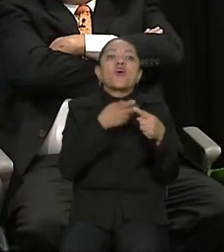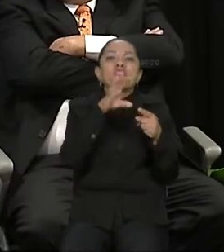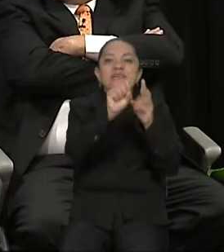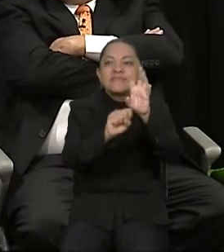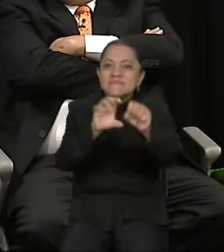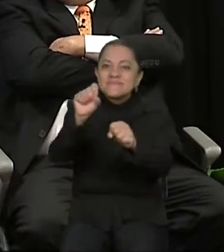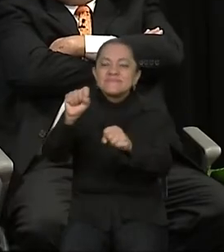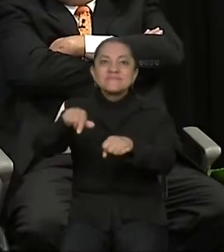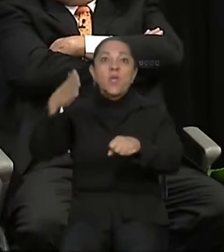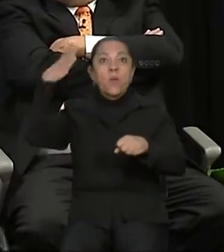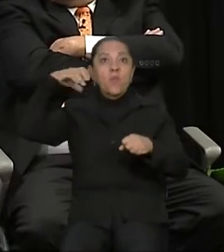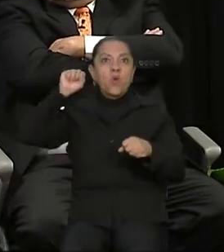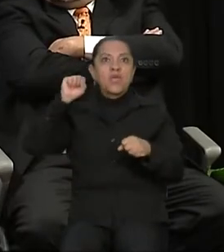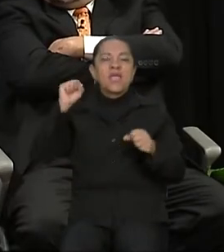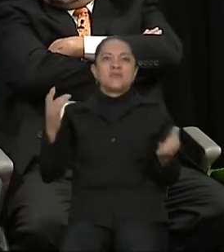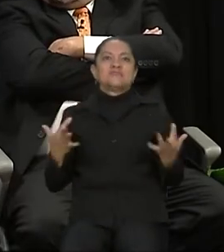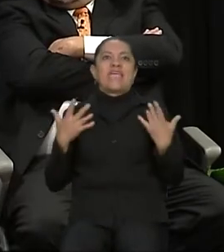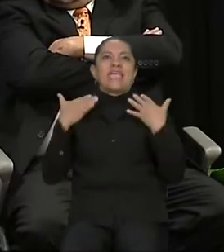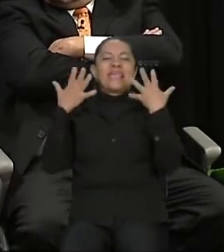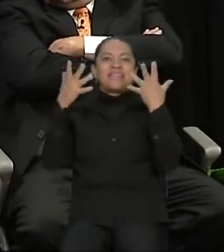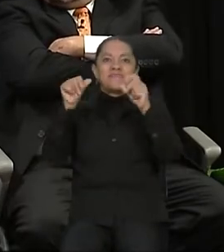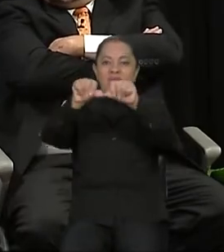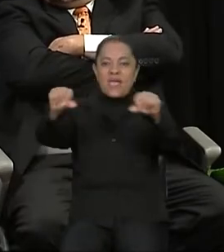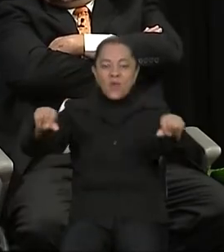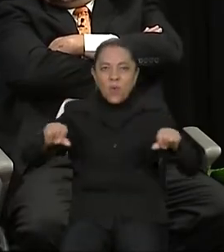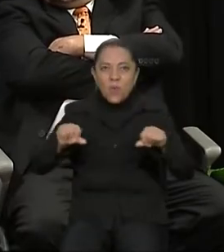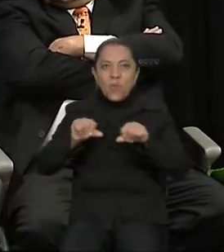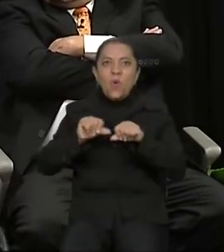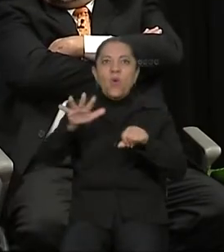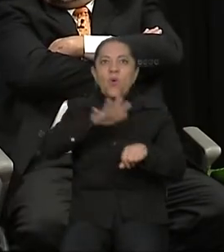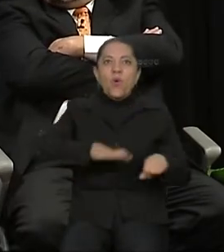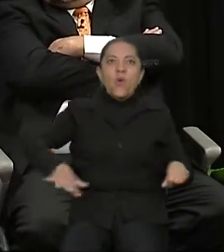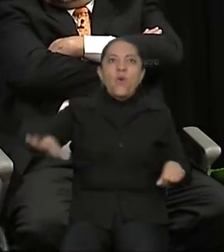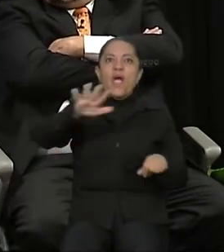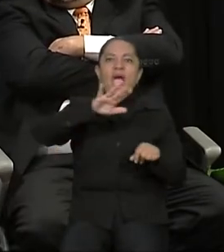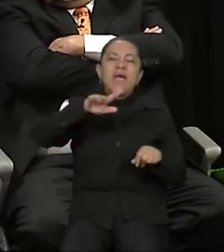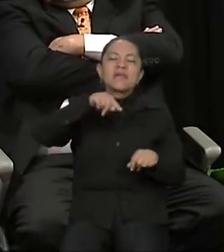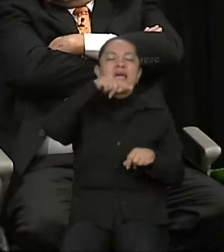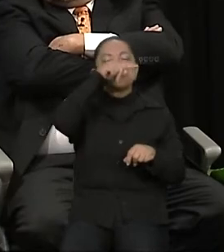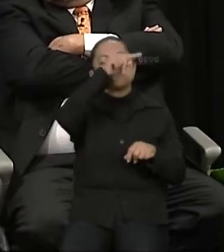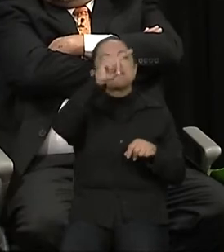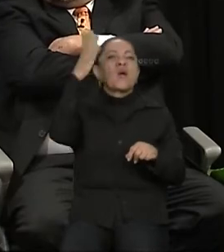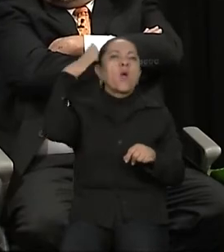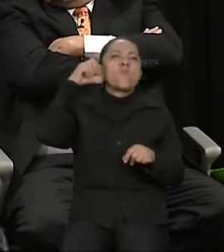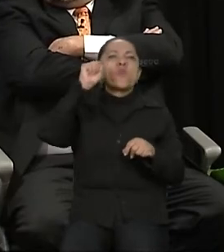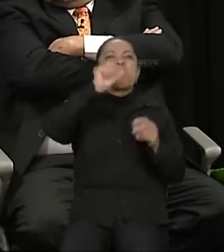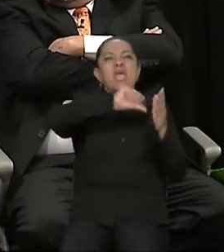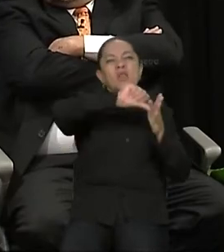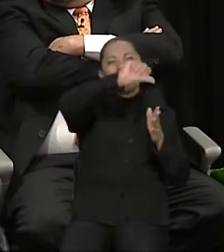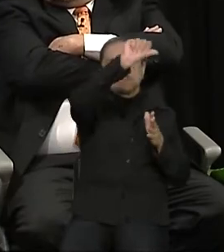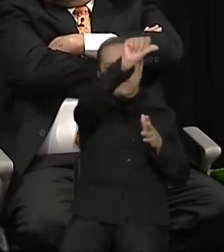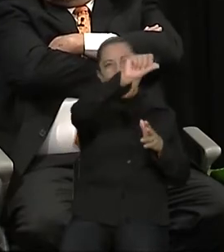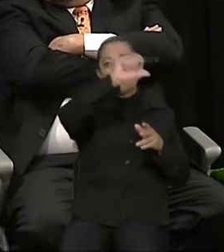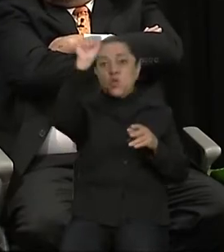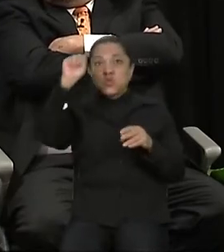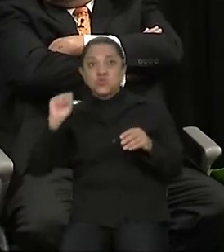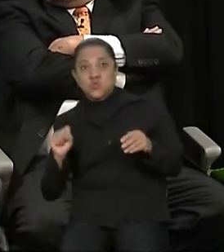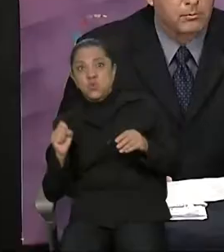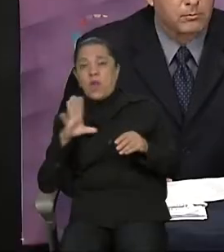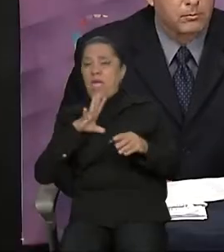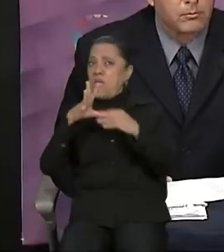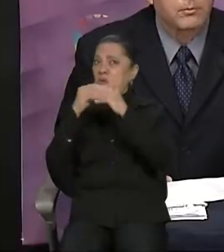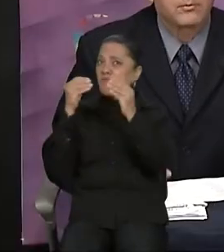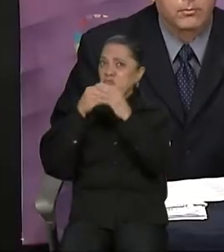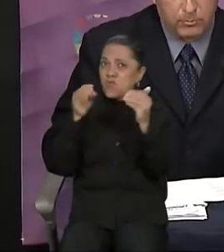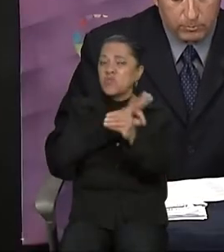climas, como en las áreas de los Altos de Morelos, como en el sur, donde tenemos frutas que podemos exportar.